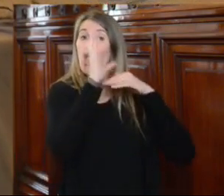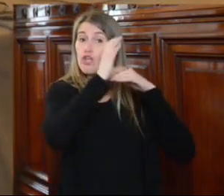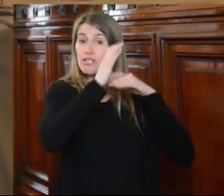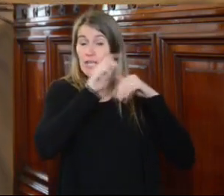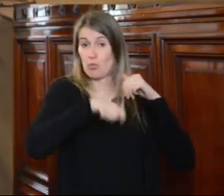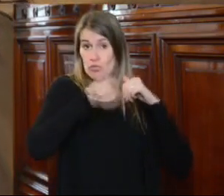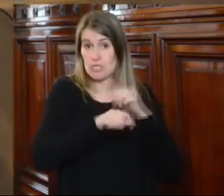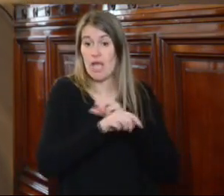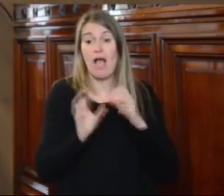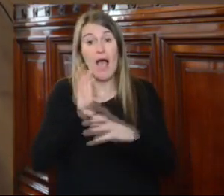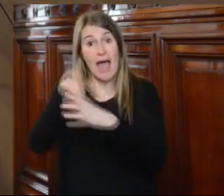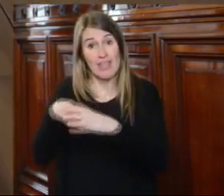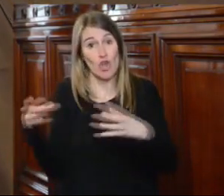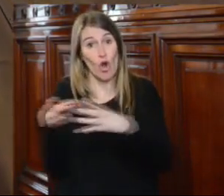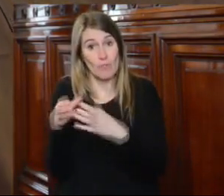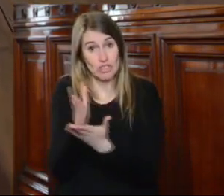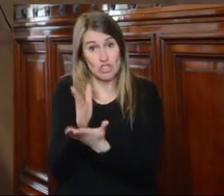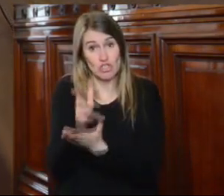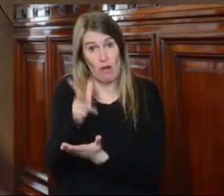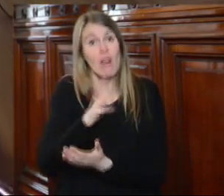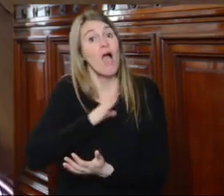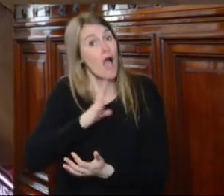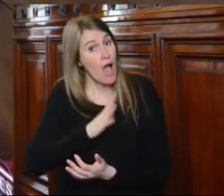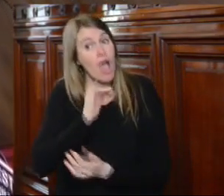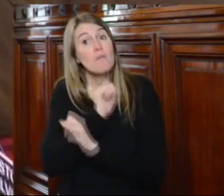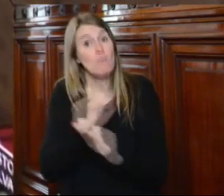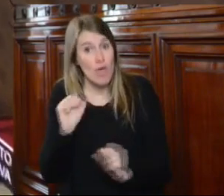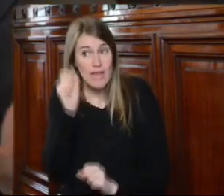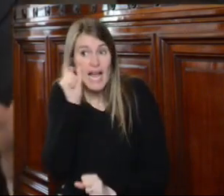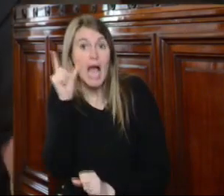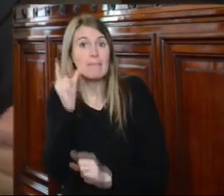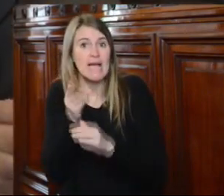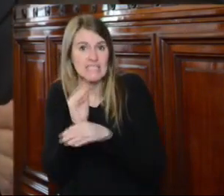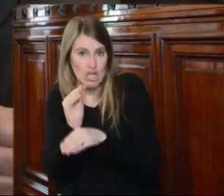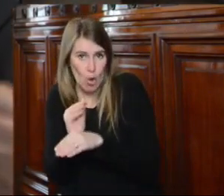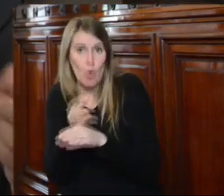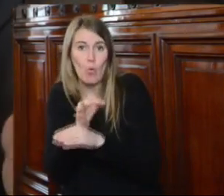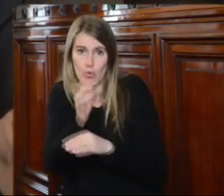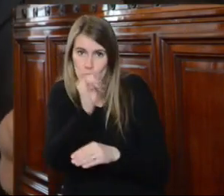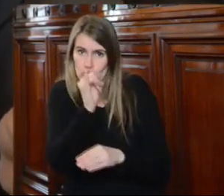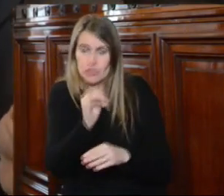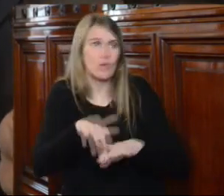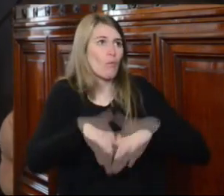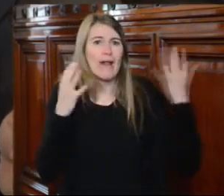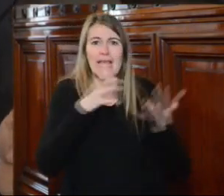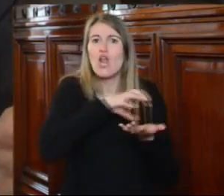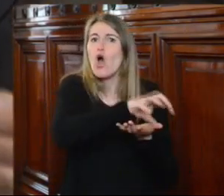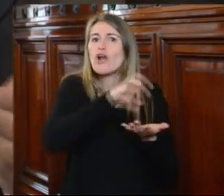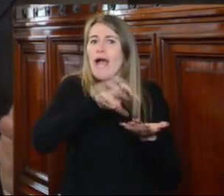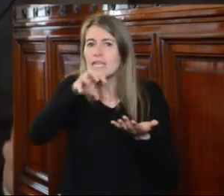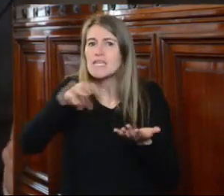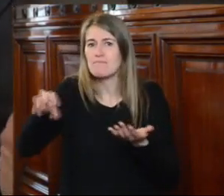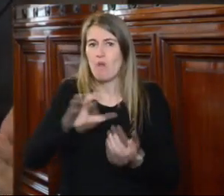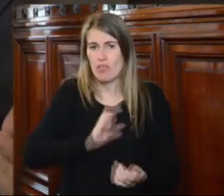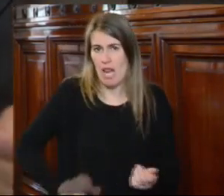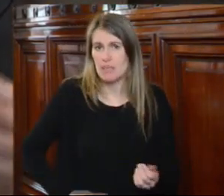competencias se encuentra la de capacitar a todos los funcionarios públicos de todos los poderes del estado y de todos los organismos del estado así